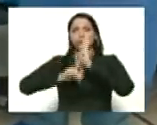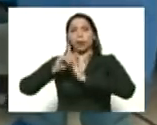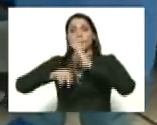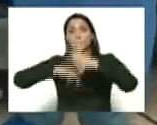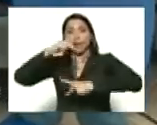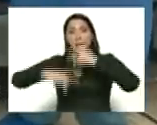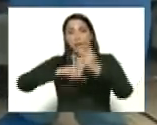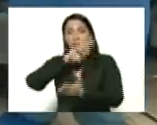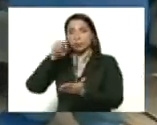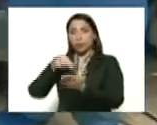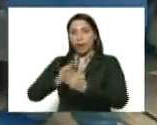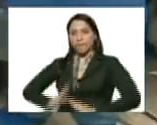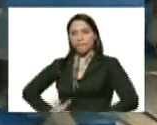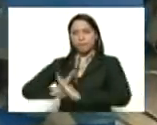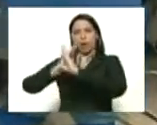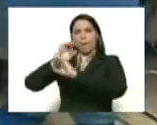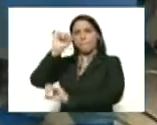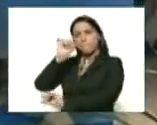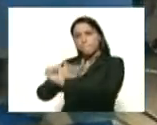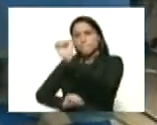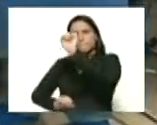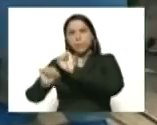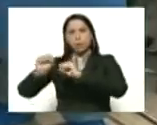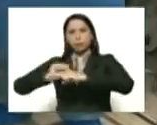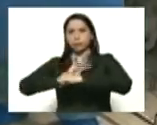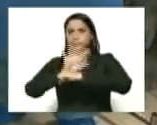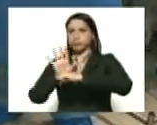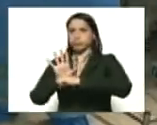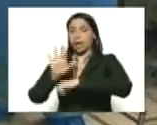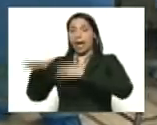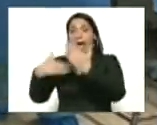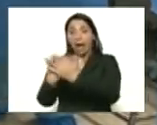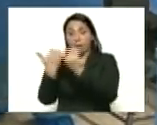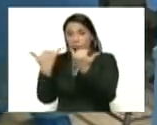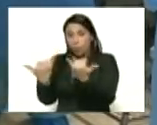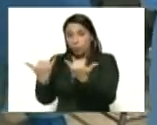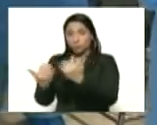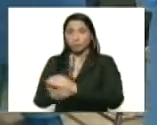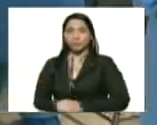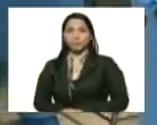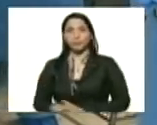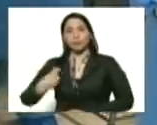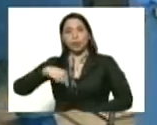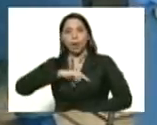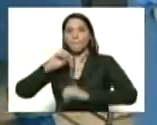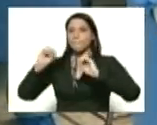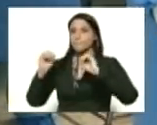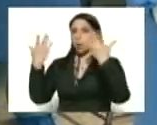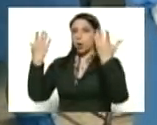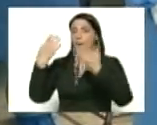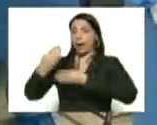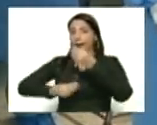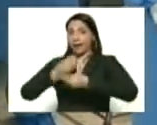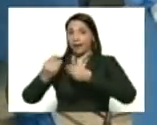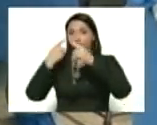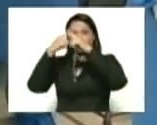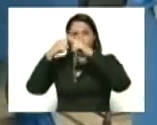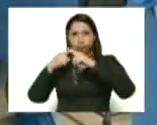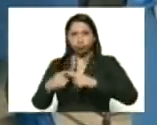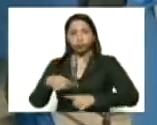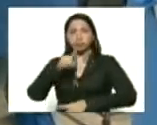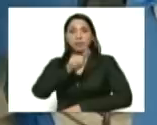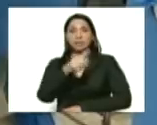de contención y prevención del COVID-19 hasta la fecha hemos logrado realizar un total de